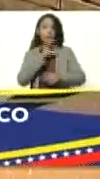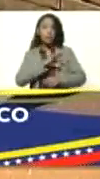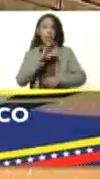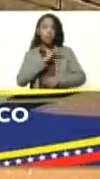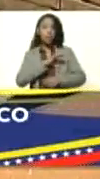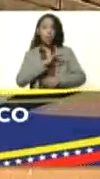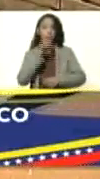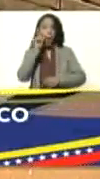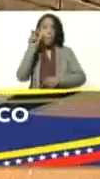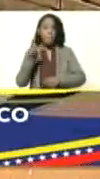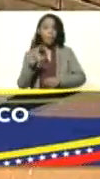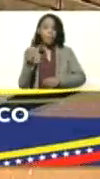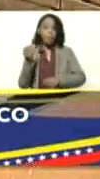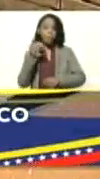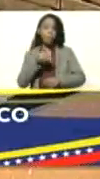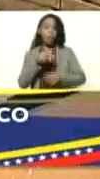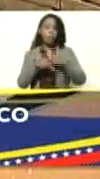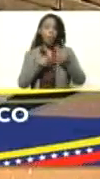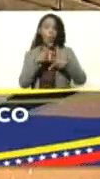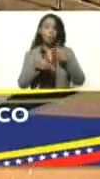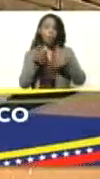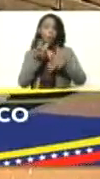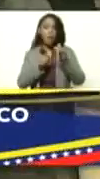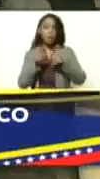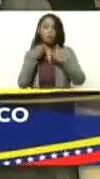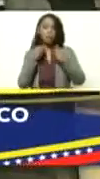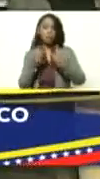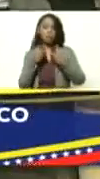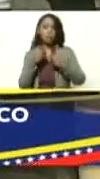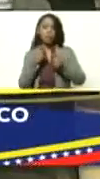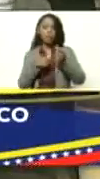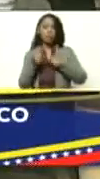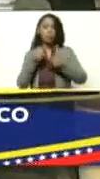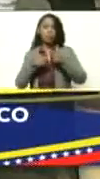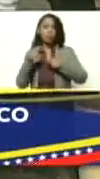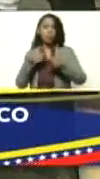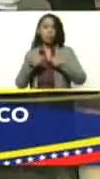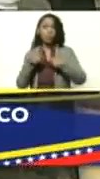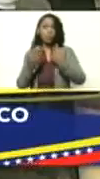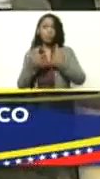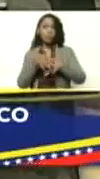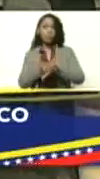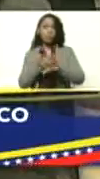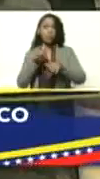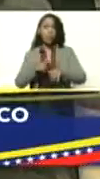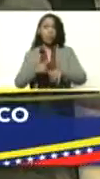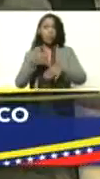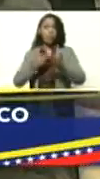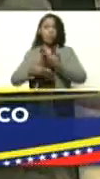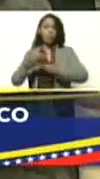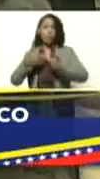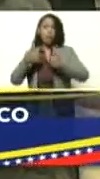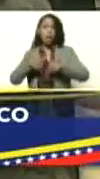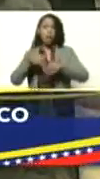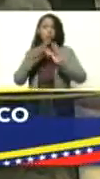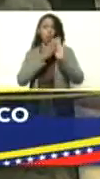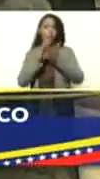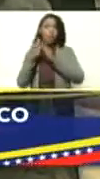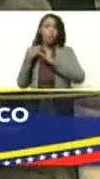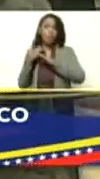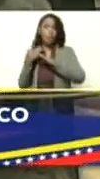Armando, además de producir leche para comercializar o para intercambiar aquí en la comunidad, el señor